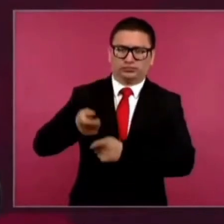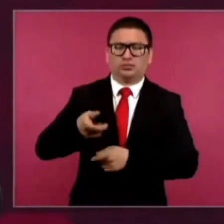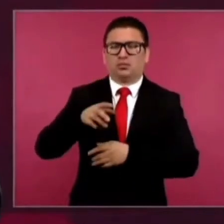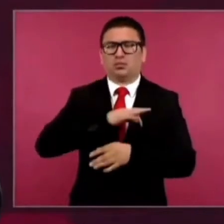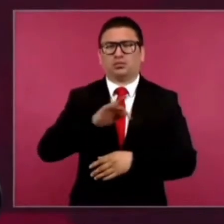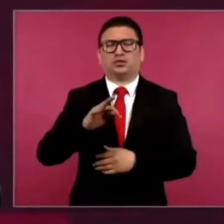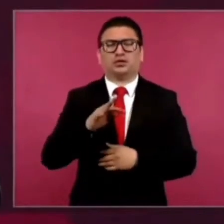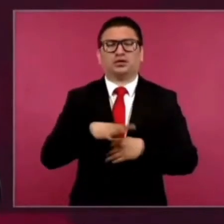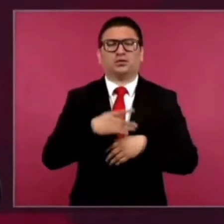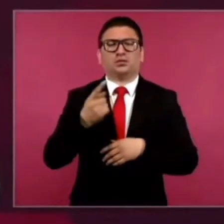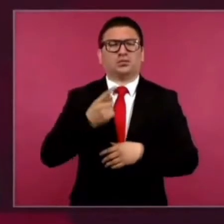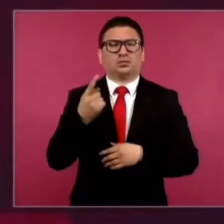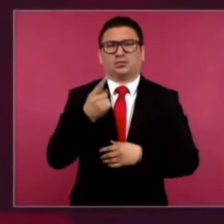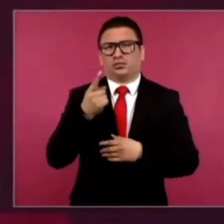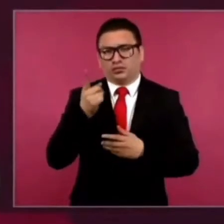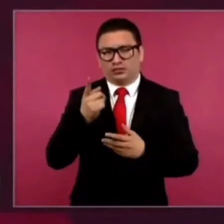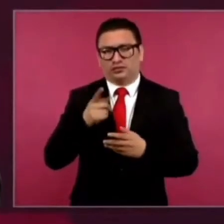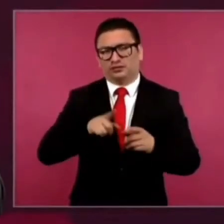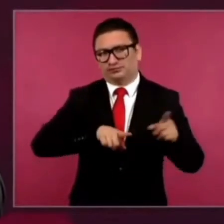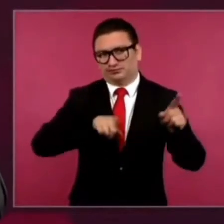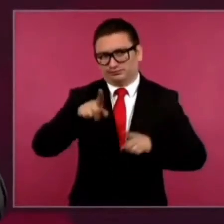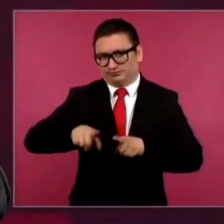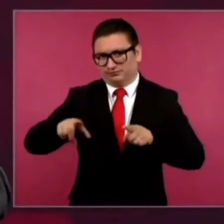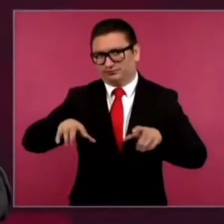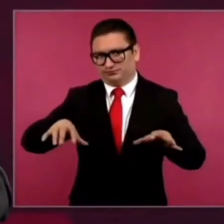Depende de los paños,